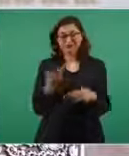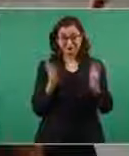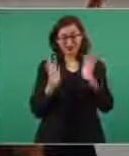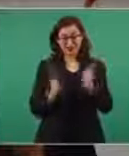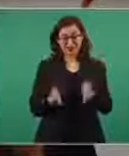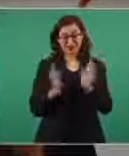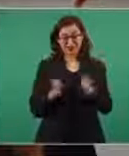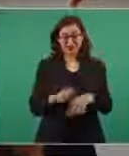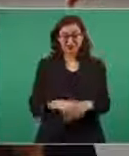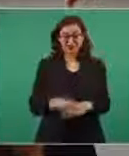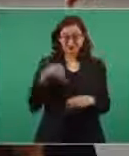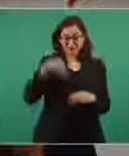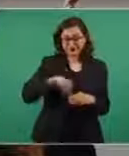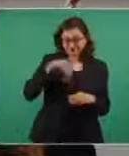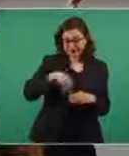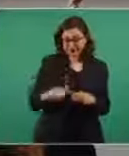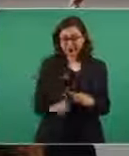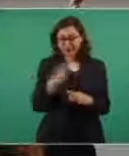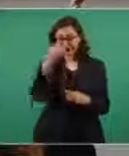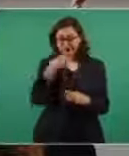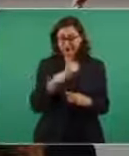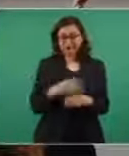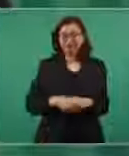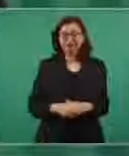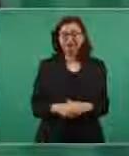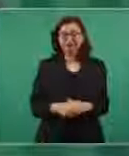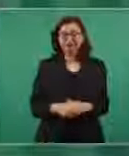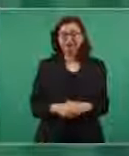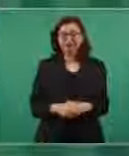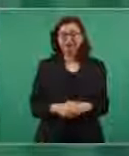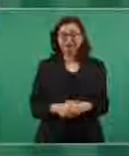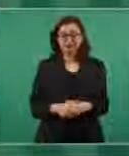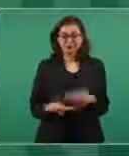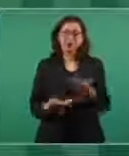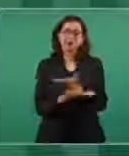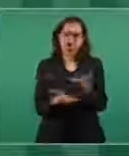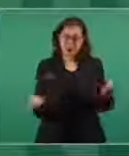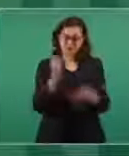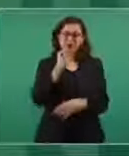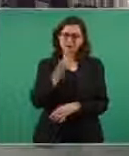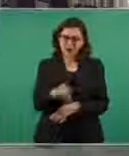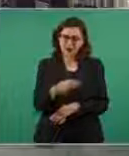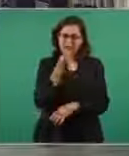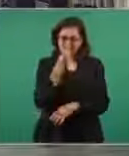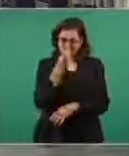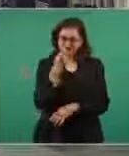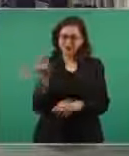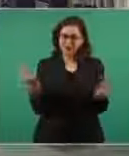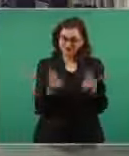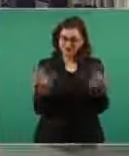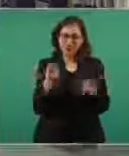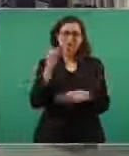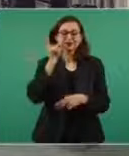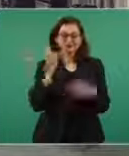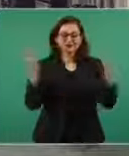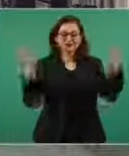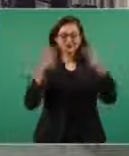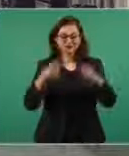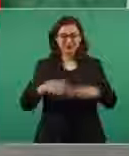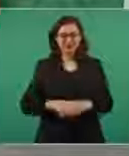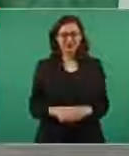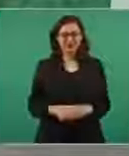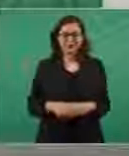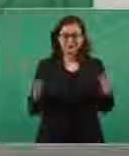chopeado este y ustedes también entonces nos vemos mañana mañana